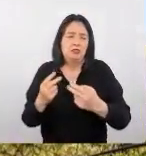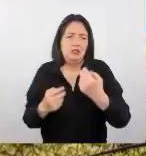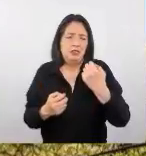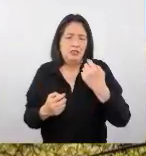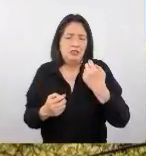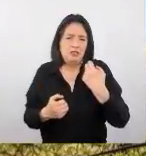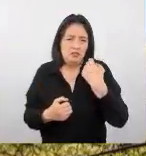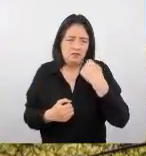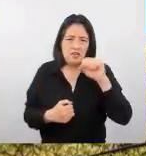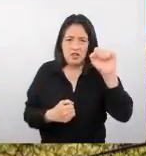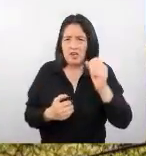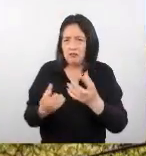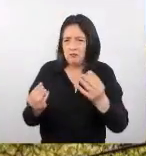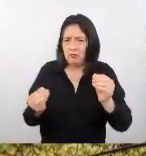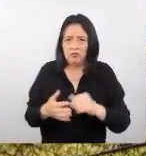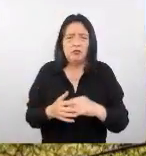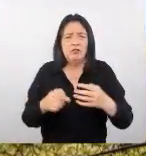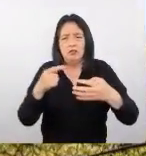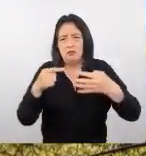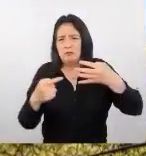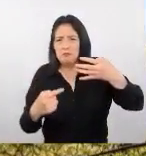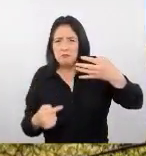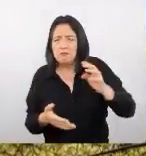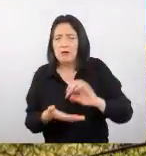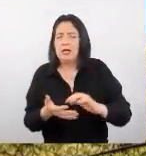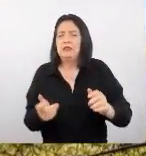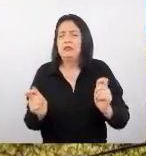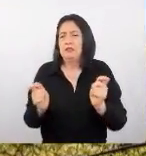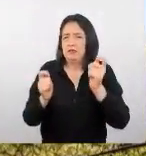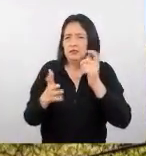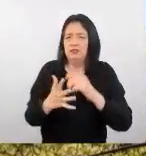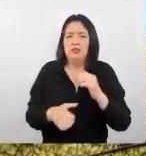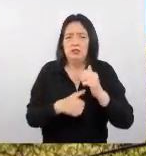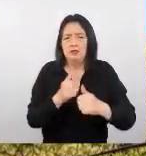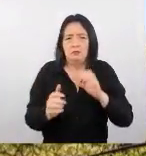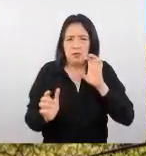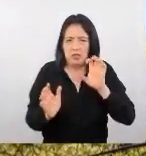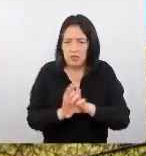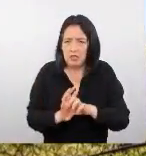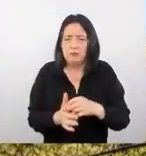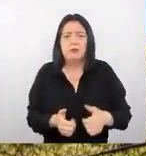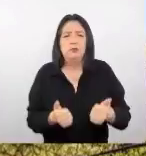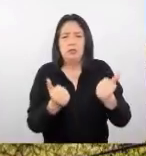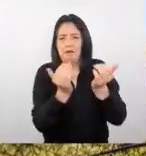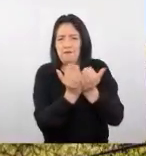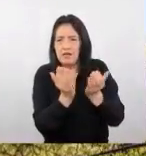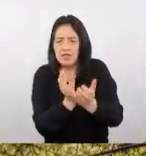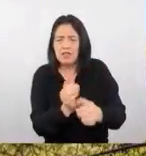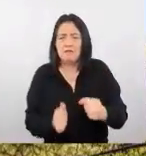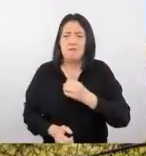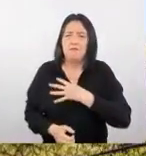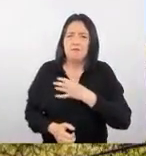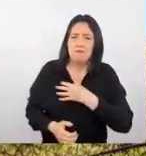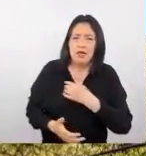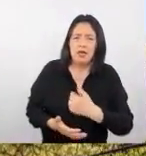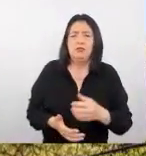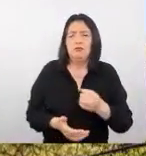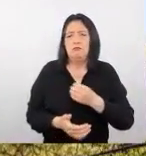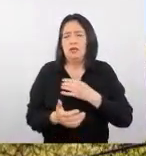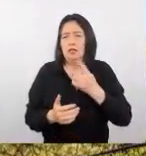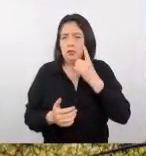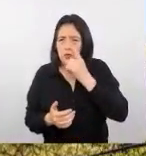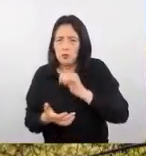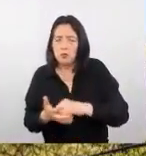otra serie de festividades anuales que se están dando, por ejemplo, en abril, mayo, entre mayo y junio,